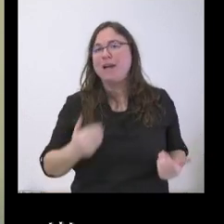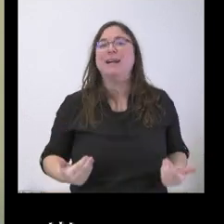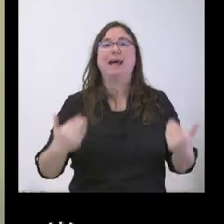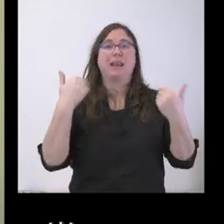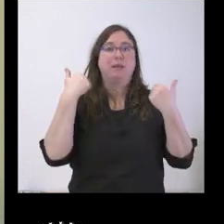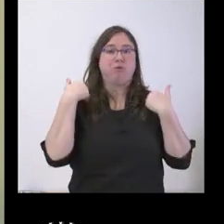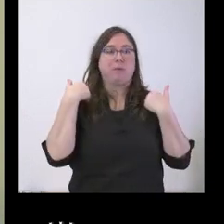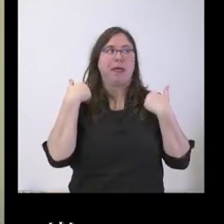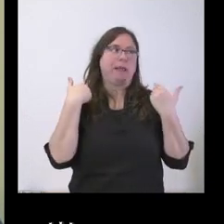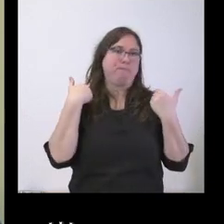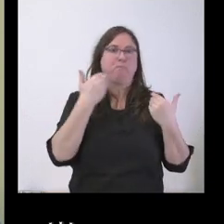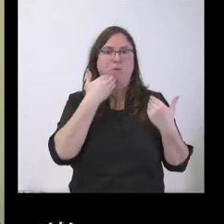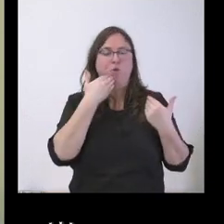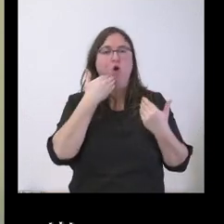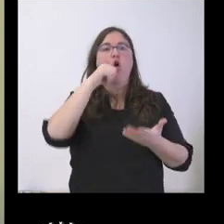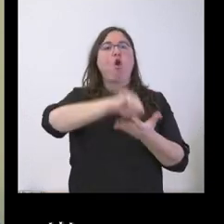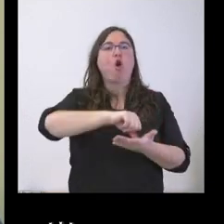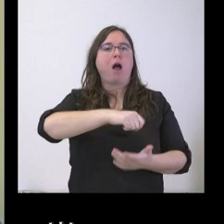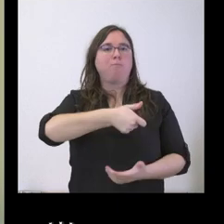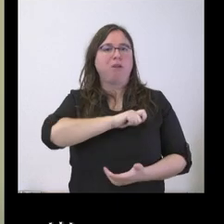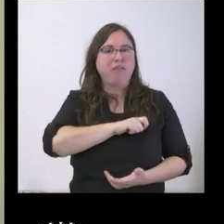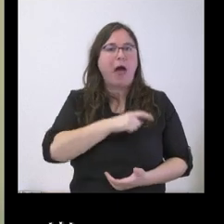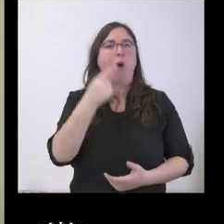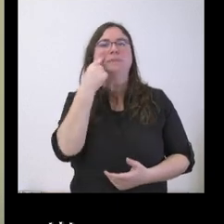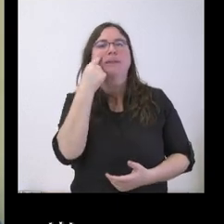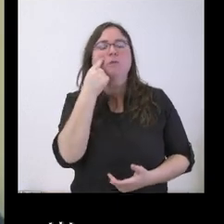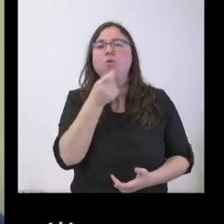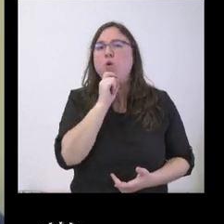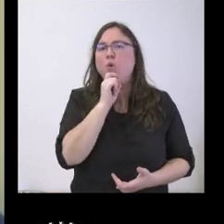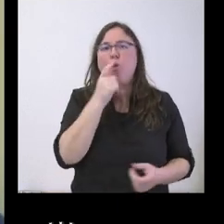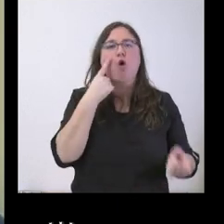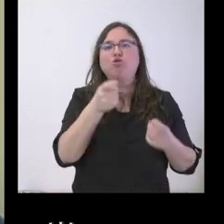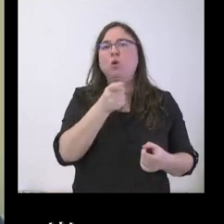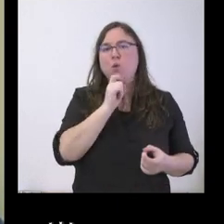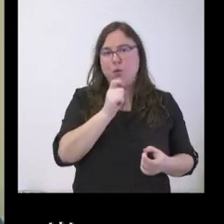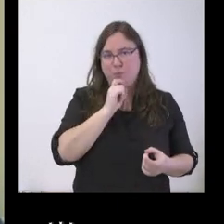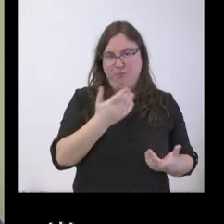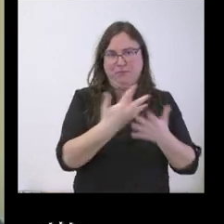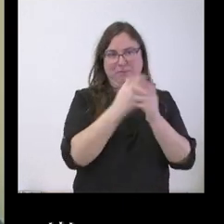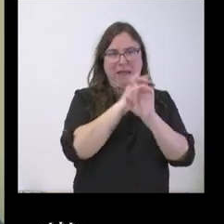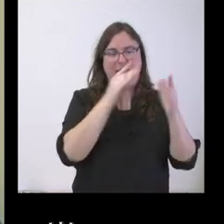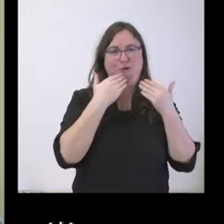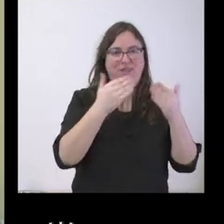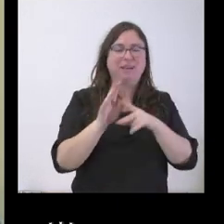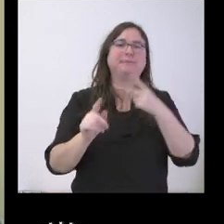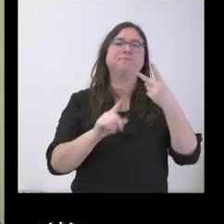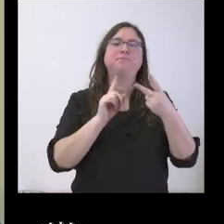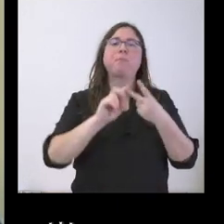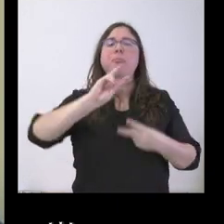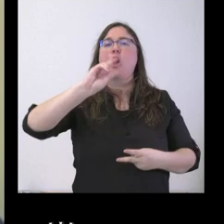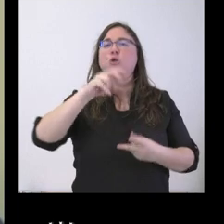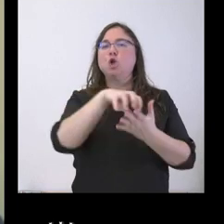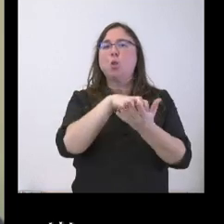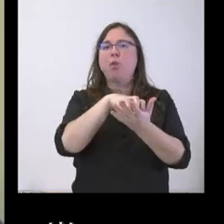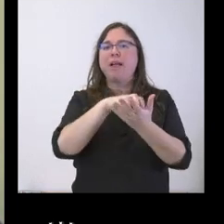en los agentes de la policía local, si en inspectores, si me puede aclarar ese punto, se lo agradezco. También, y también el otro punto que tengo